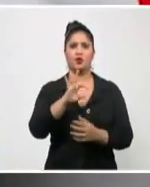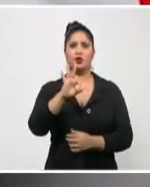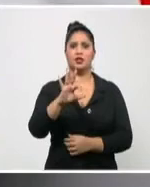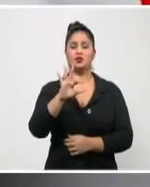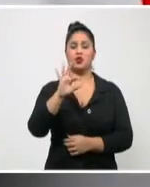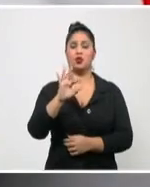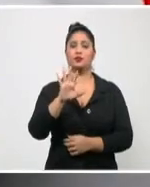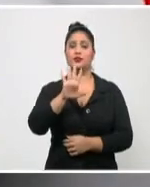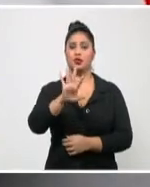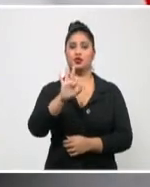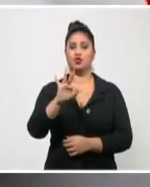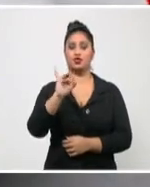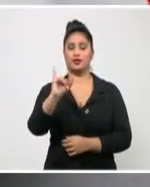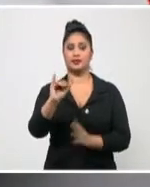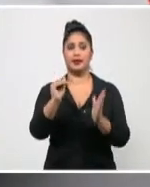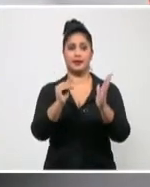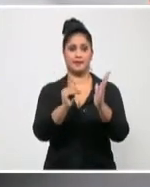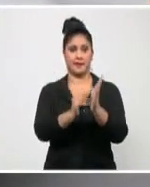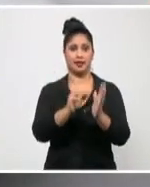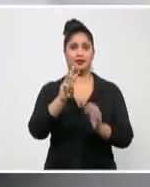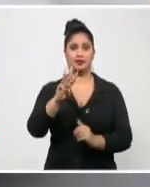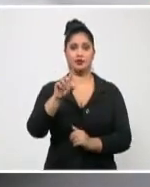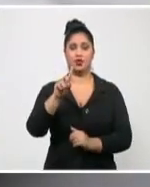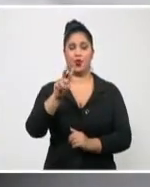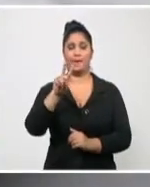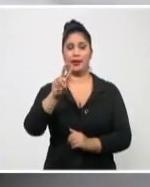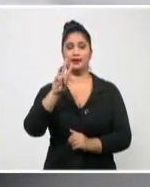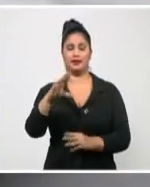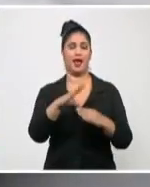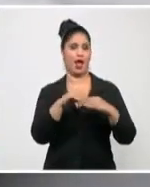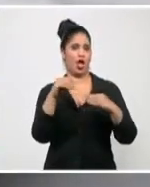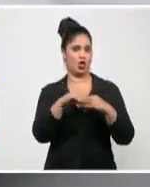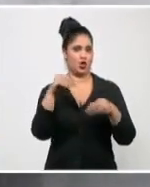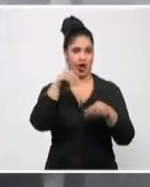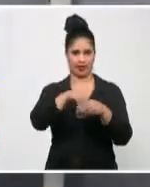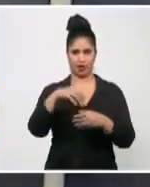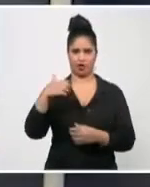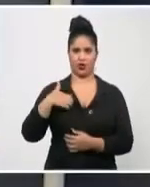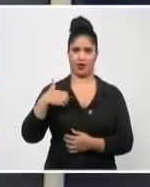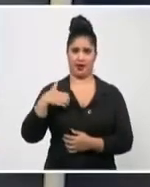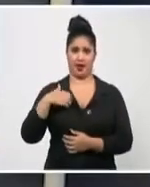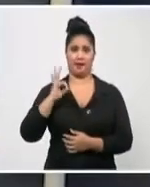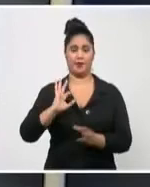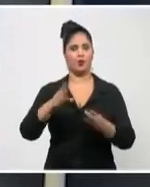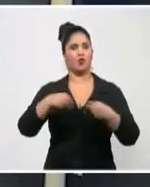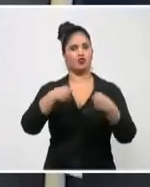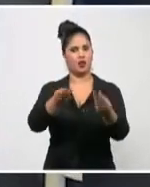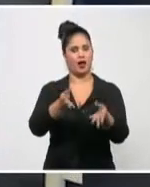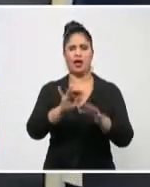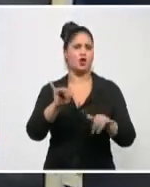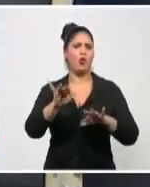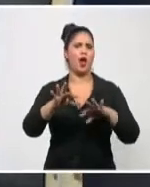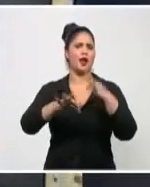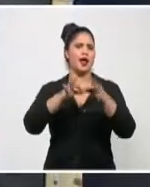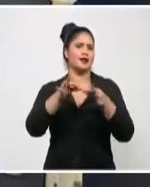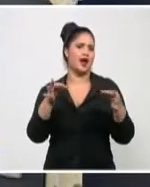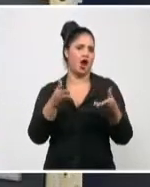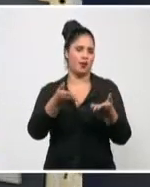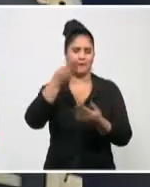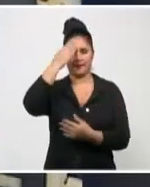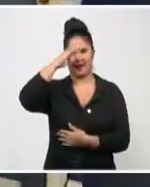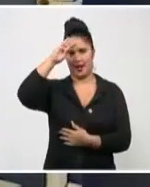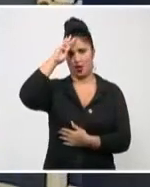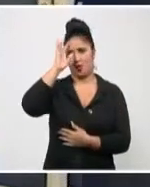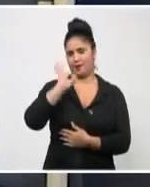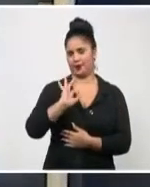,323 dólares canadienses, lo cual supera la meta inicial del envío. La asociación Juan o Alberto Gómez de cubanos residentes en